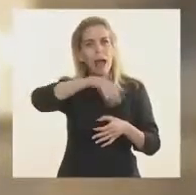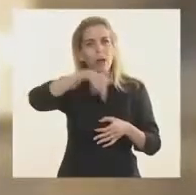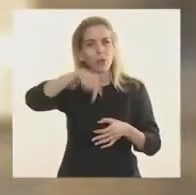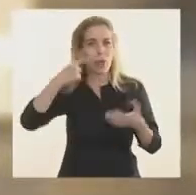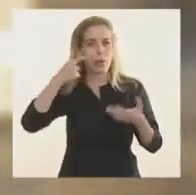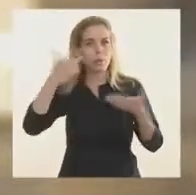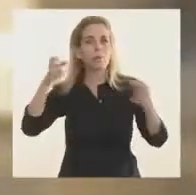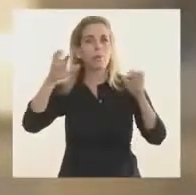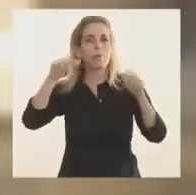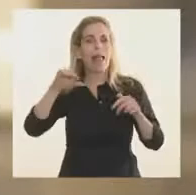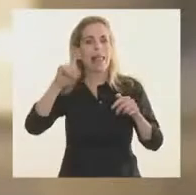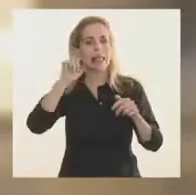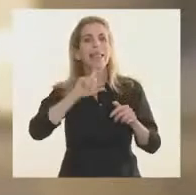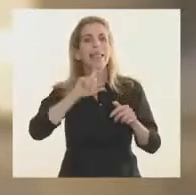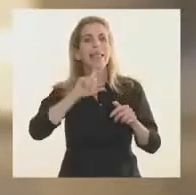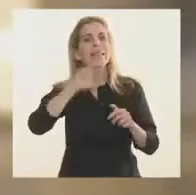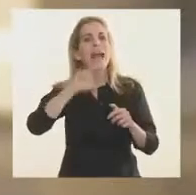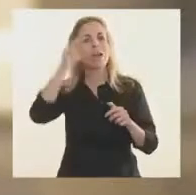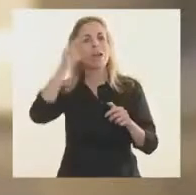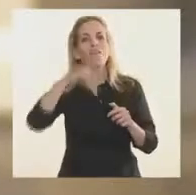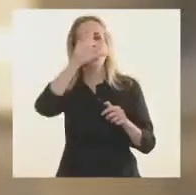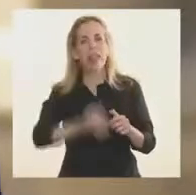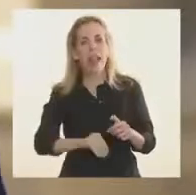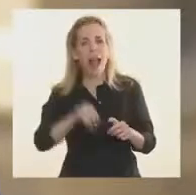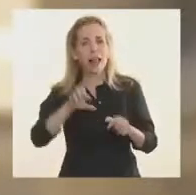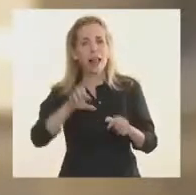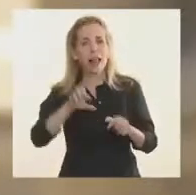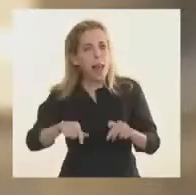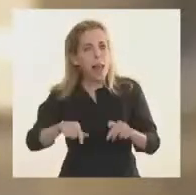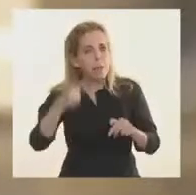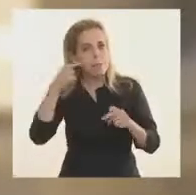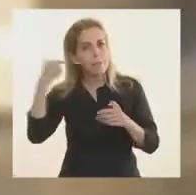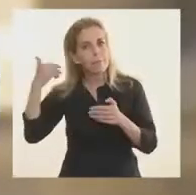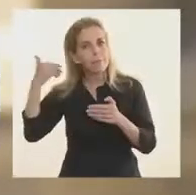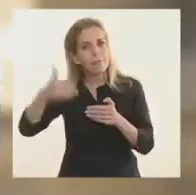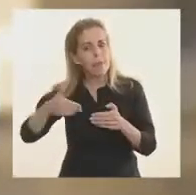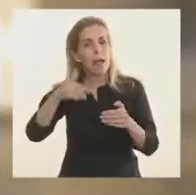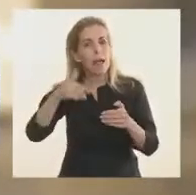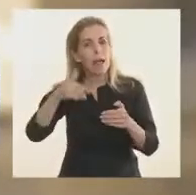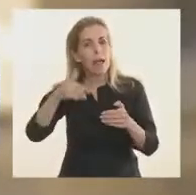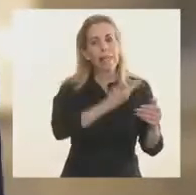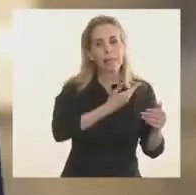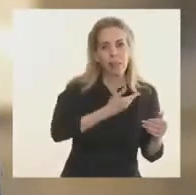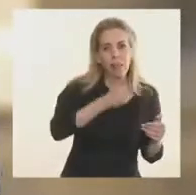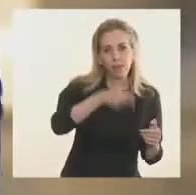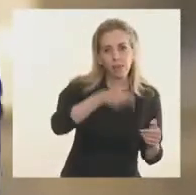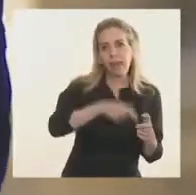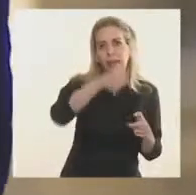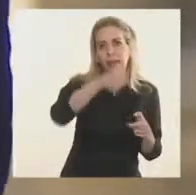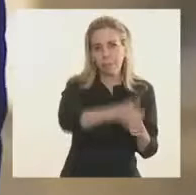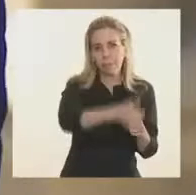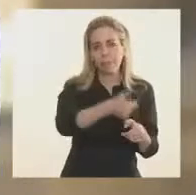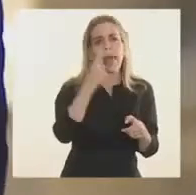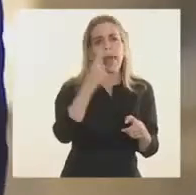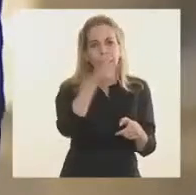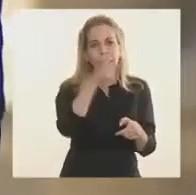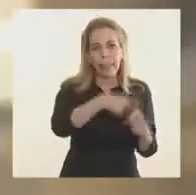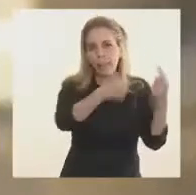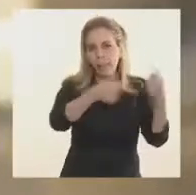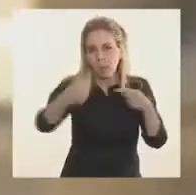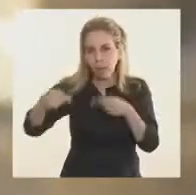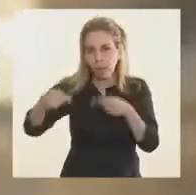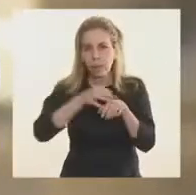es un programa que como vemos está actuando hoy en la Ciudad de Santa Fe, está el Intendente aquí, en Villa Bono del Galvez, en otras